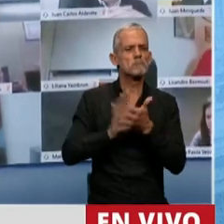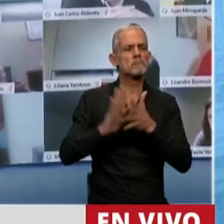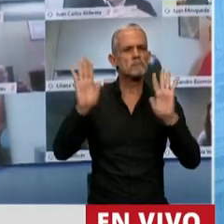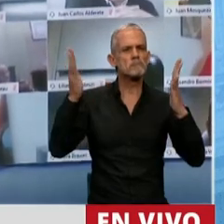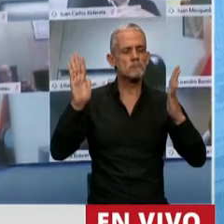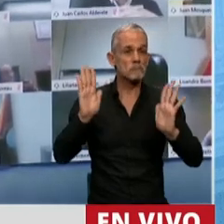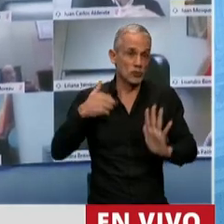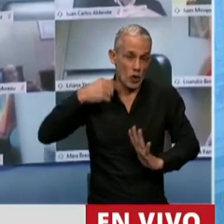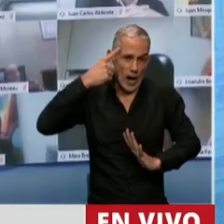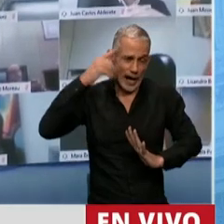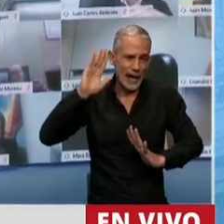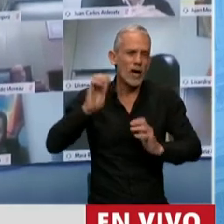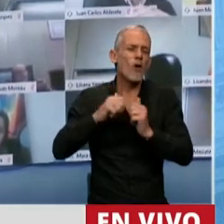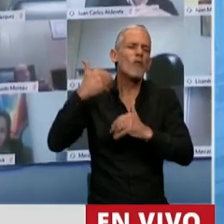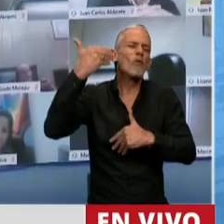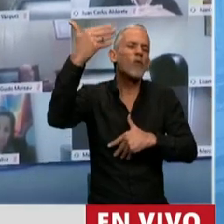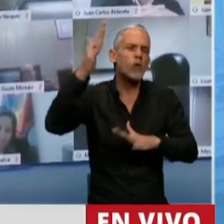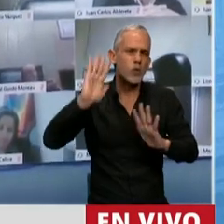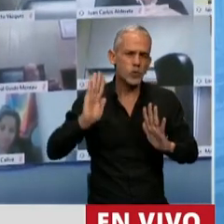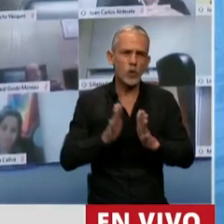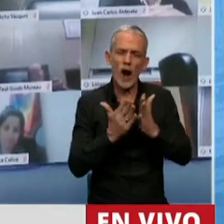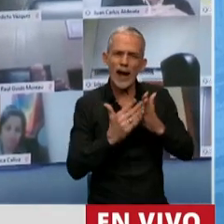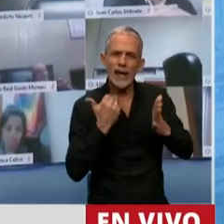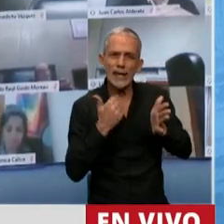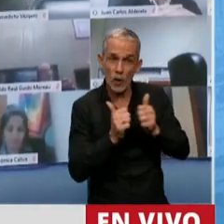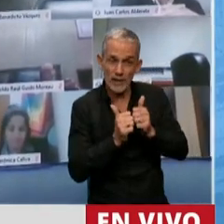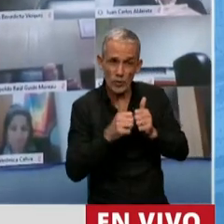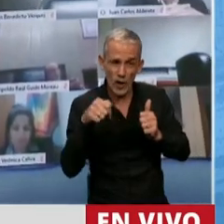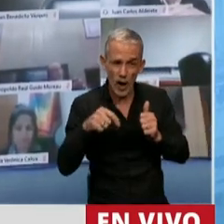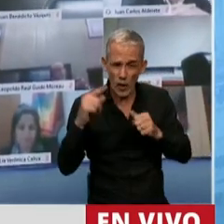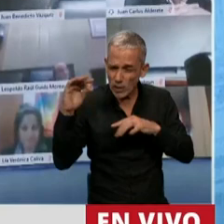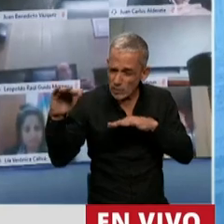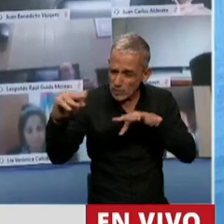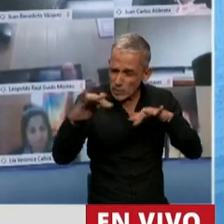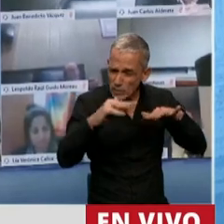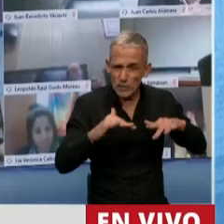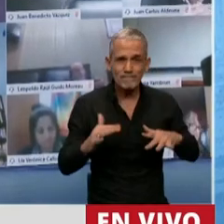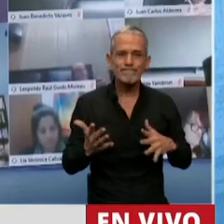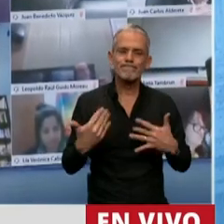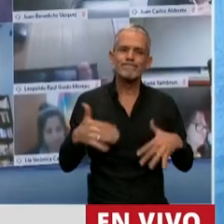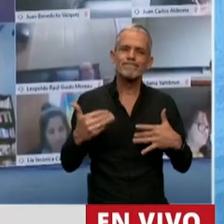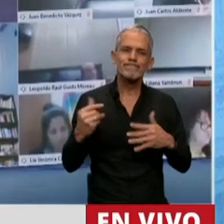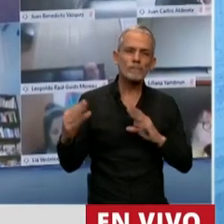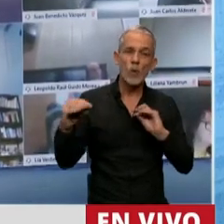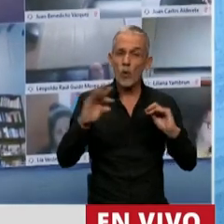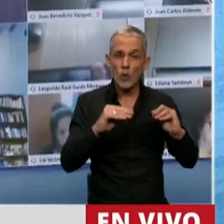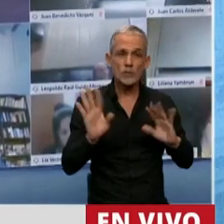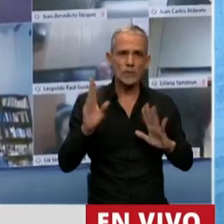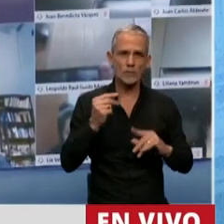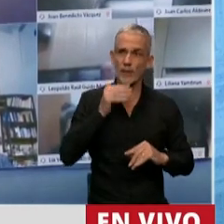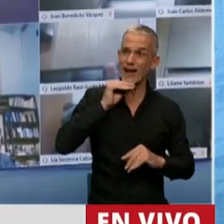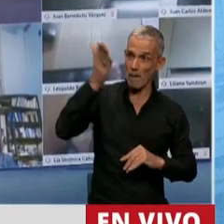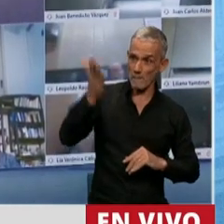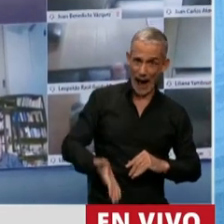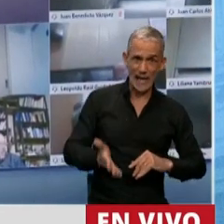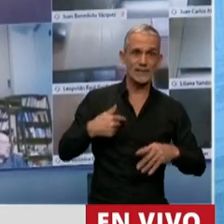yo creo que la historia, después de lo que hemos escuchado esta noche, va a haber en Sergio Massa